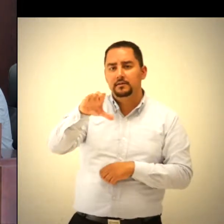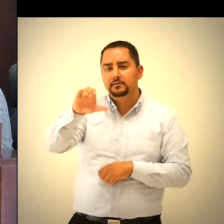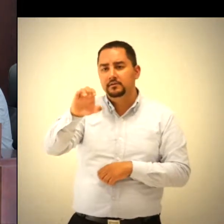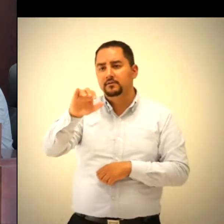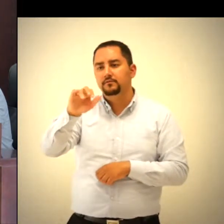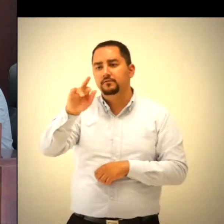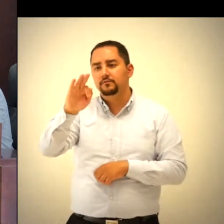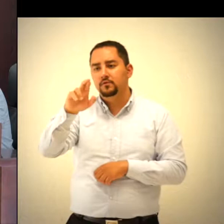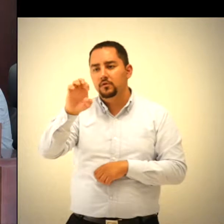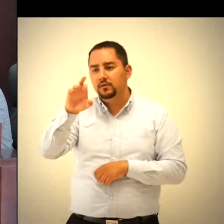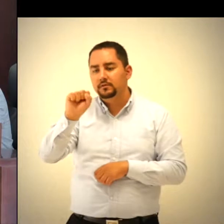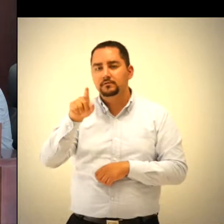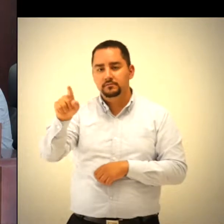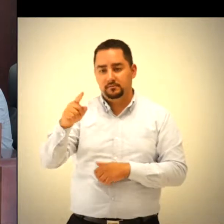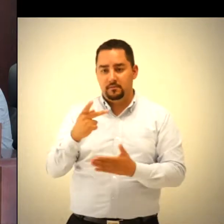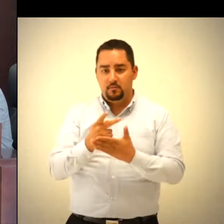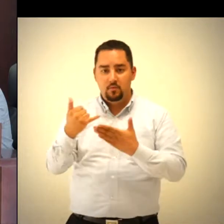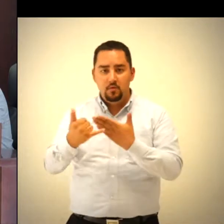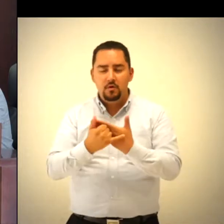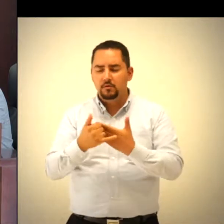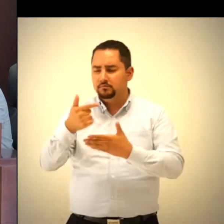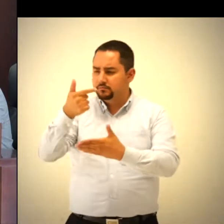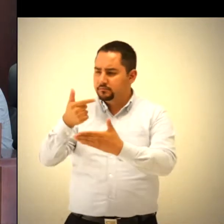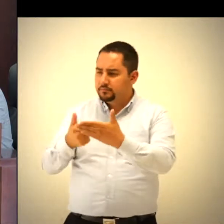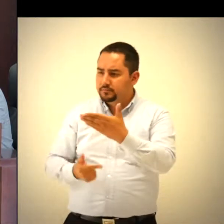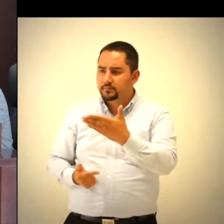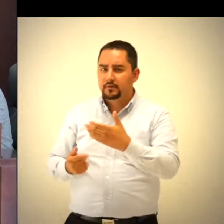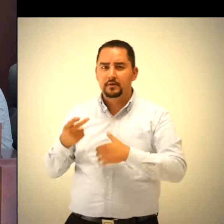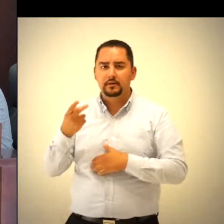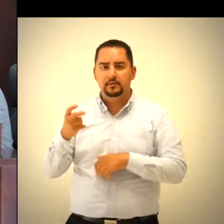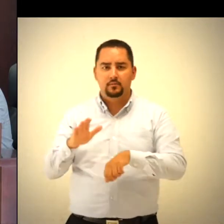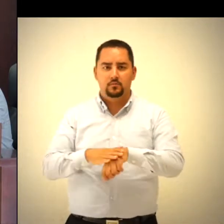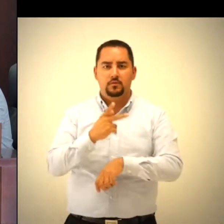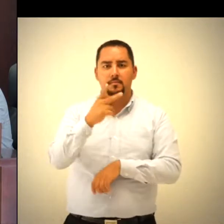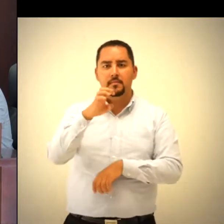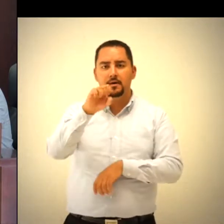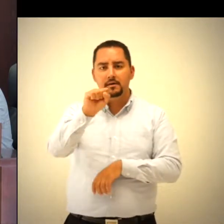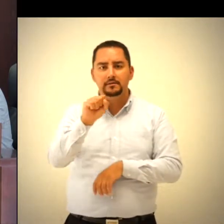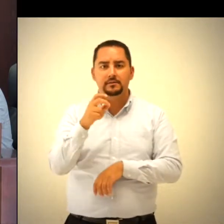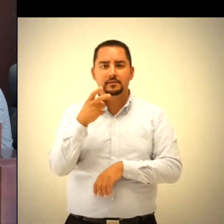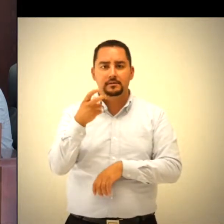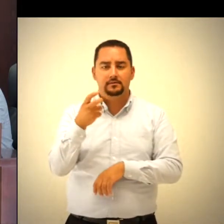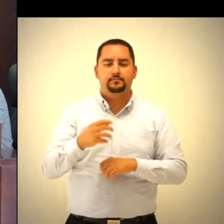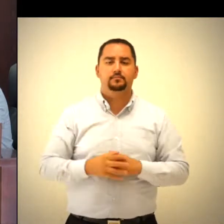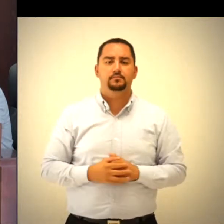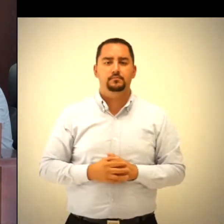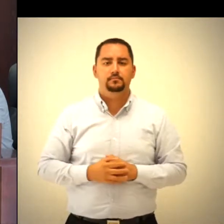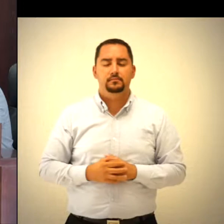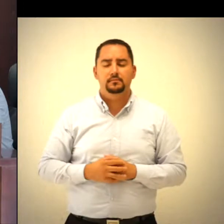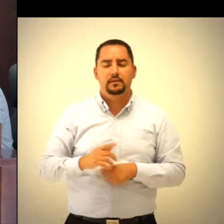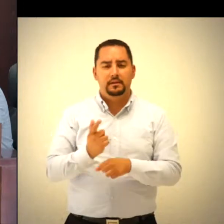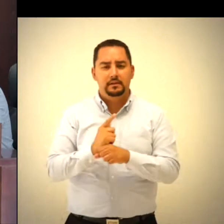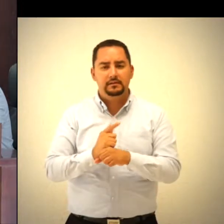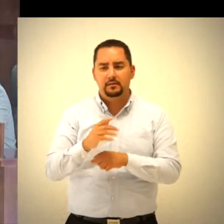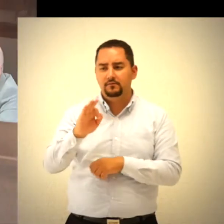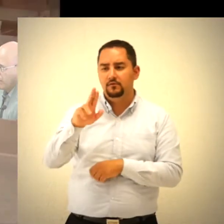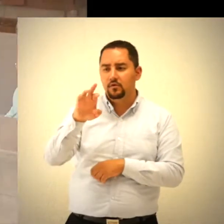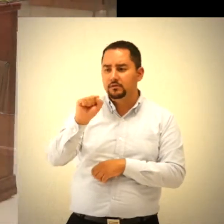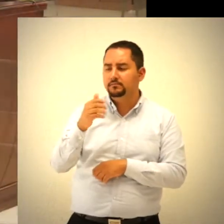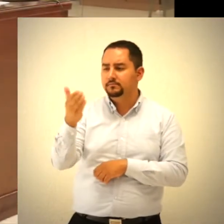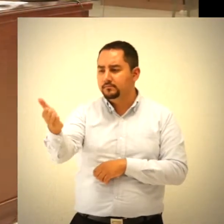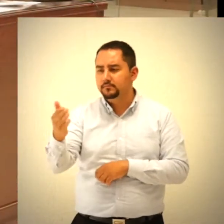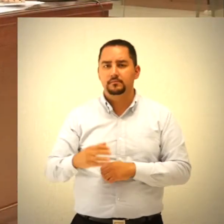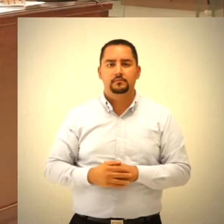de cuenta con el proyecto que esta ponencia plantea con relación al PES de referencia en esta ocasión. Licenciada Flores, por favor. Gracias.